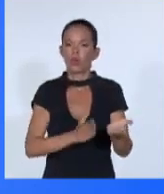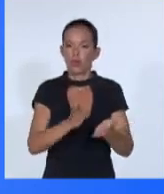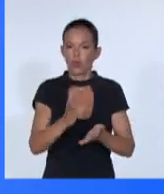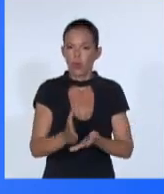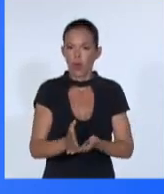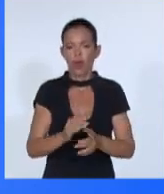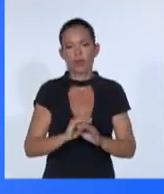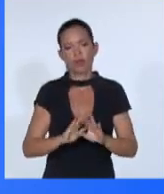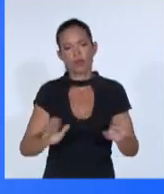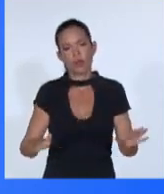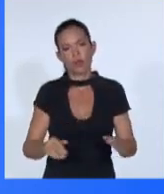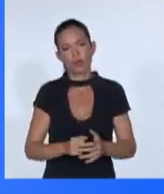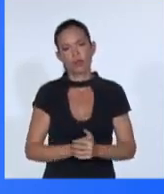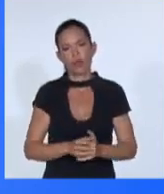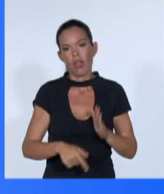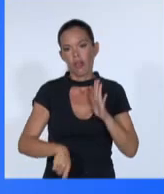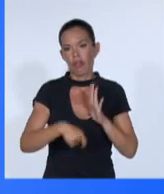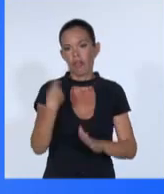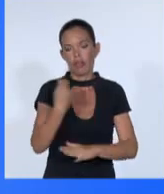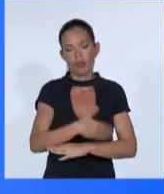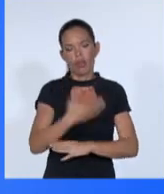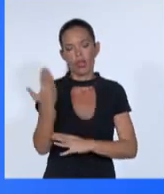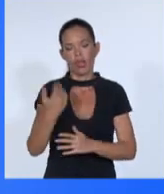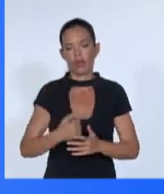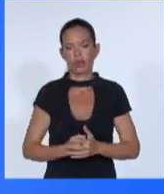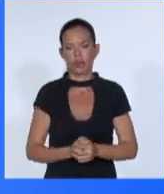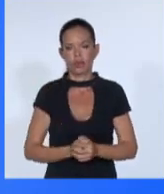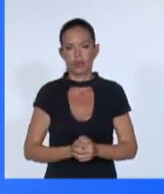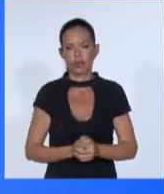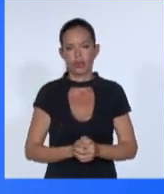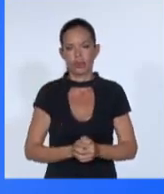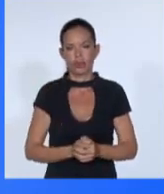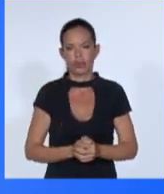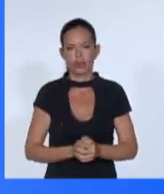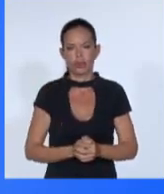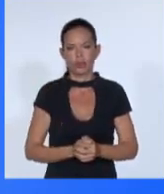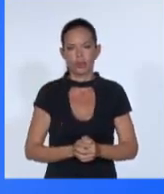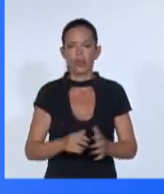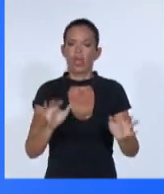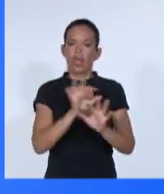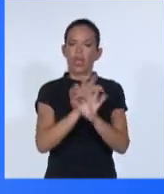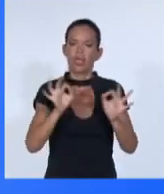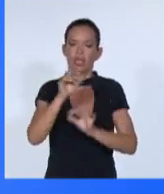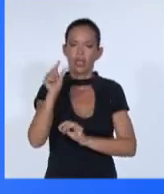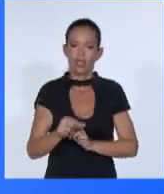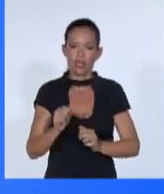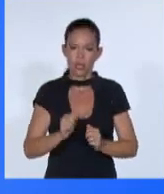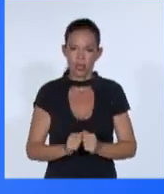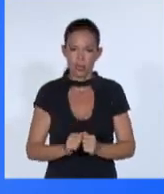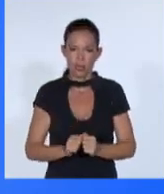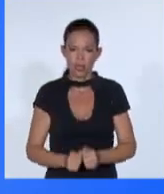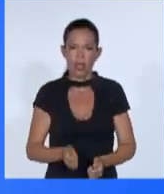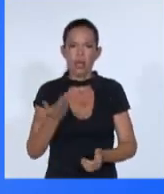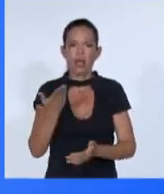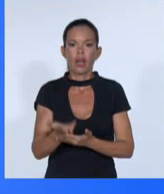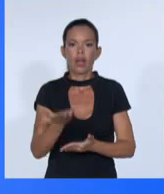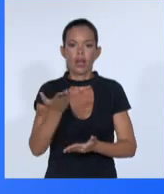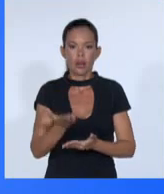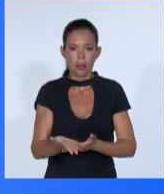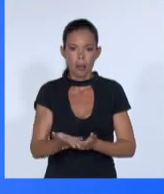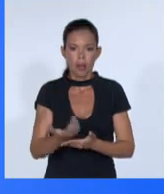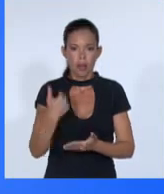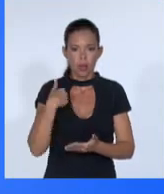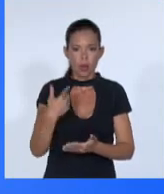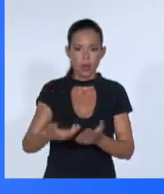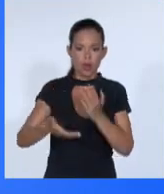incondicional. Excelencias, los reclamos antes mencionados han sido anunciados en varias ocasiones por los líderes